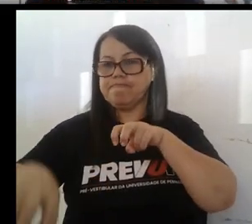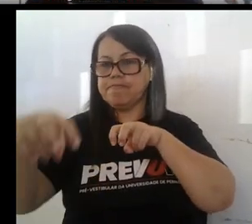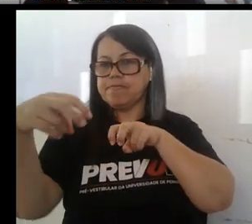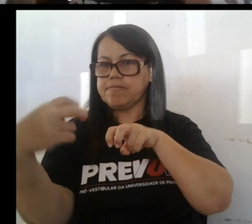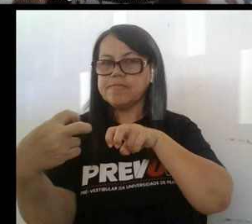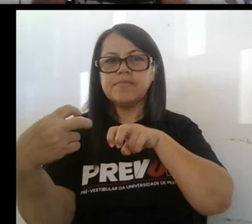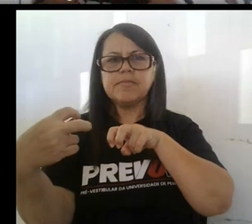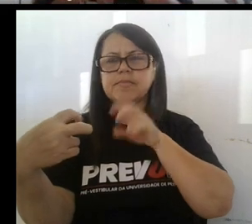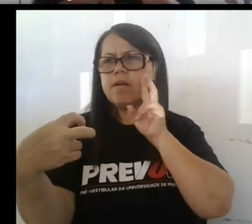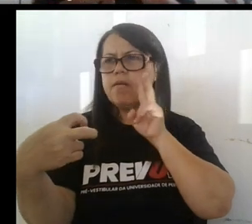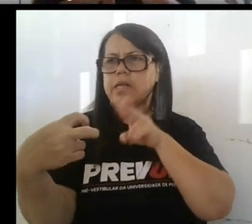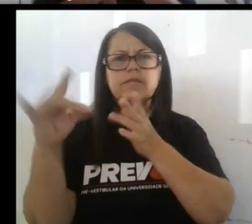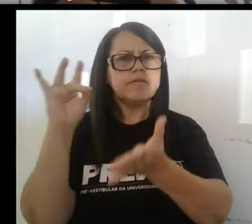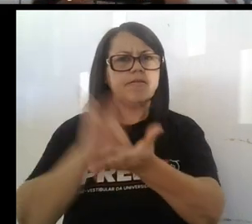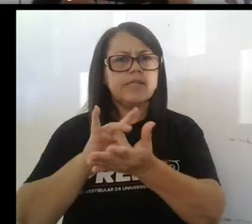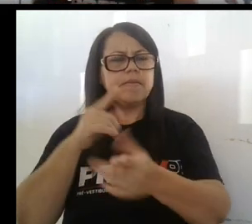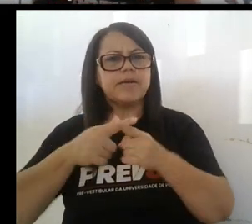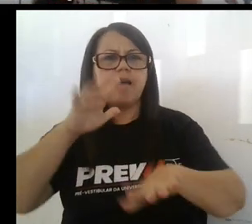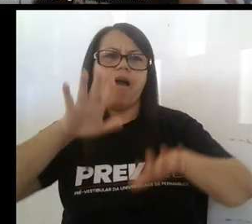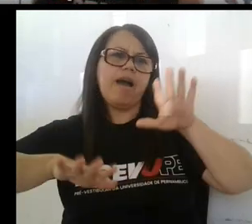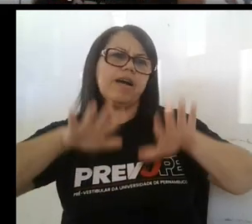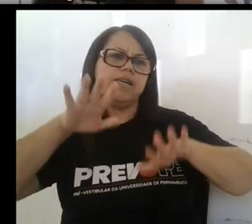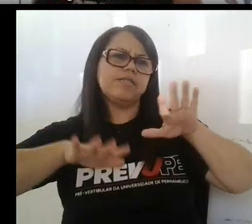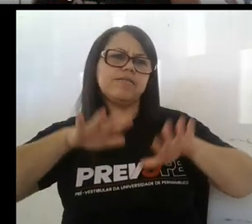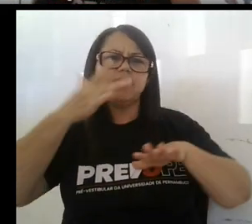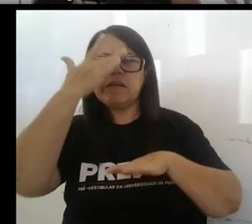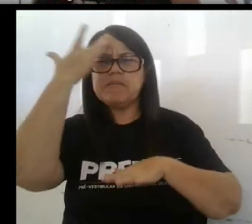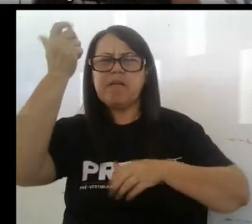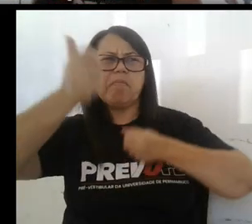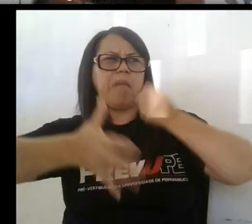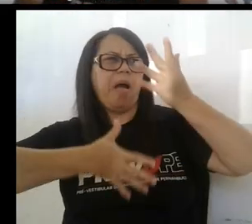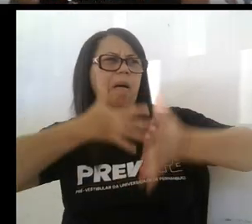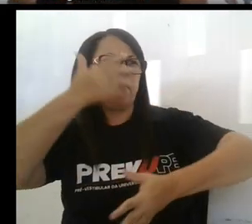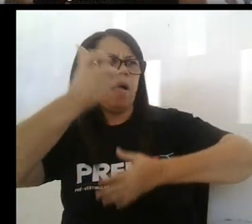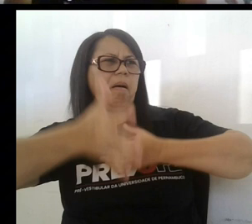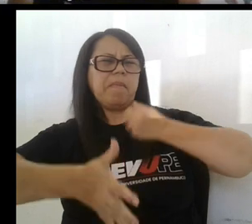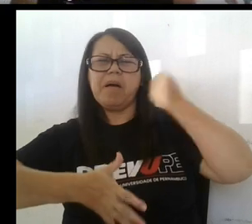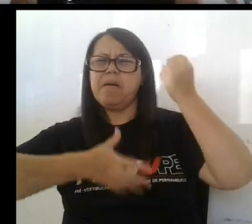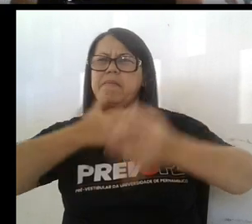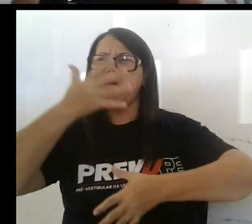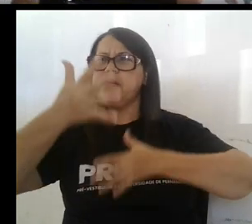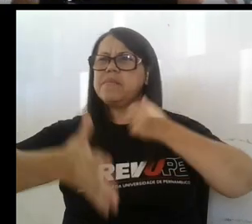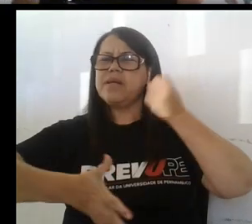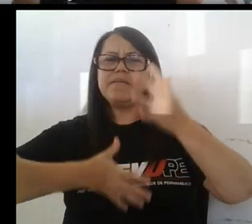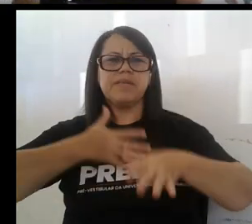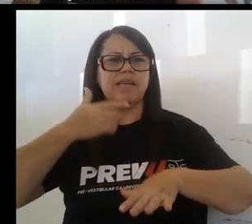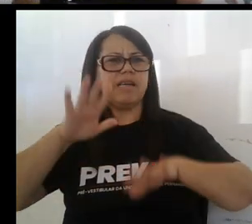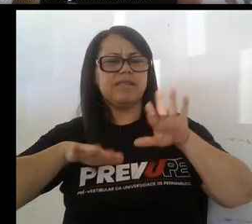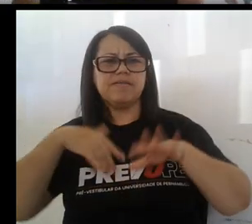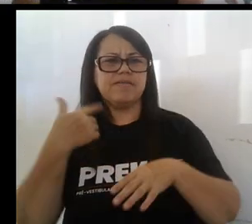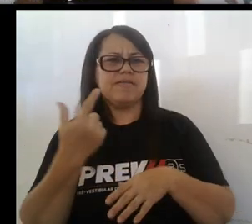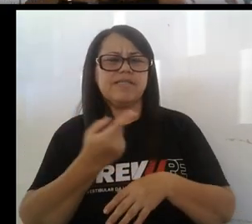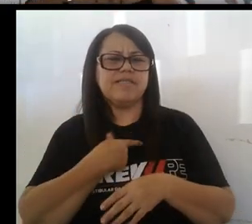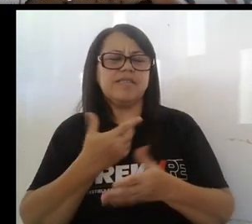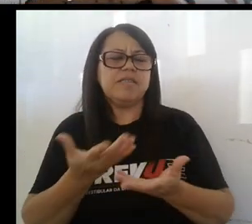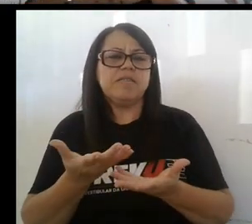escucha de verdad. A veces las personas nos están hablando cosas, ¿eh? Y nosotros y nosotras a veces